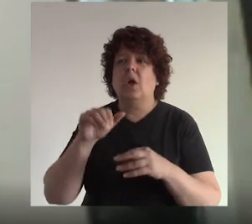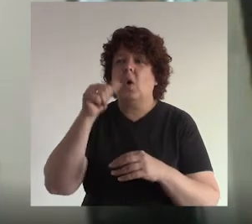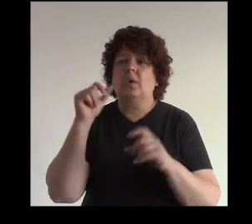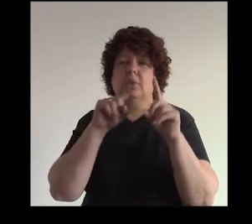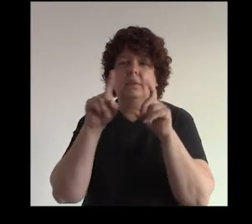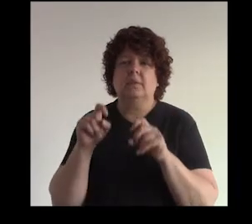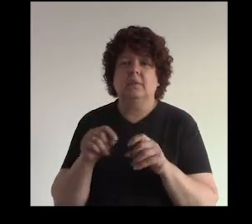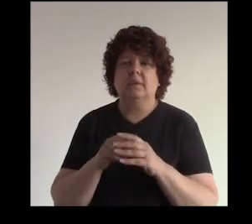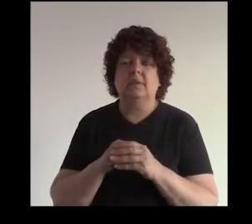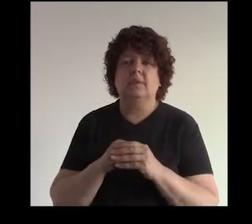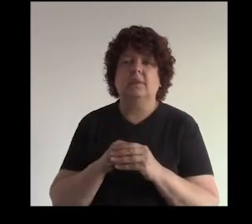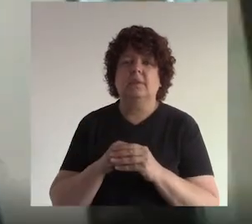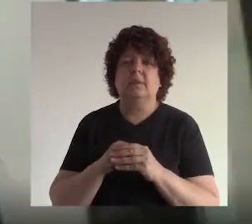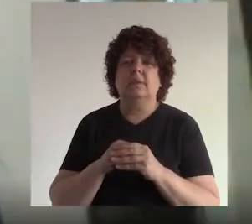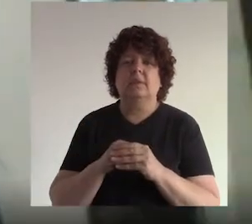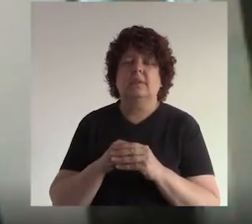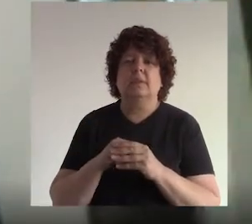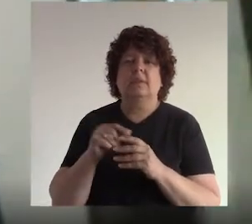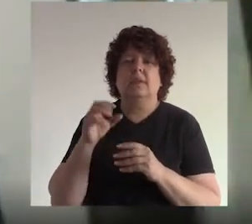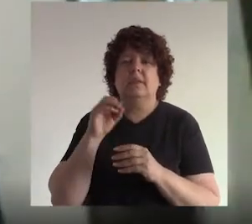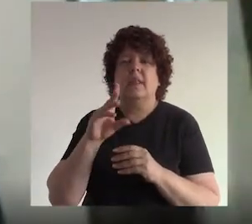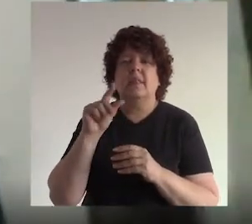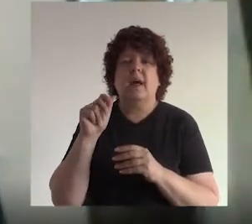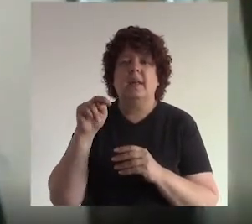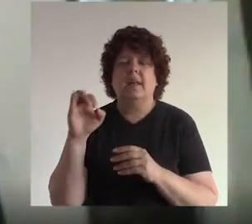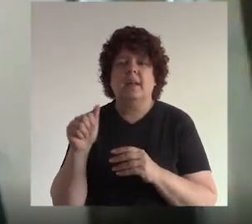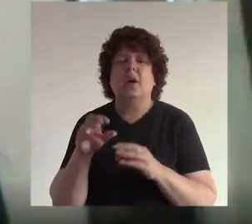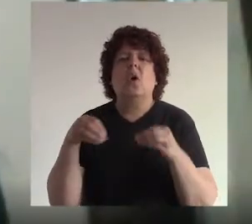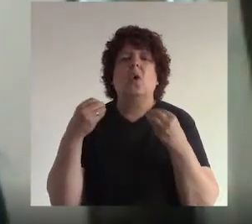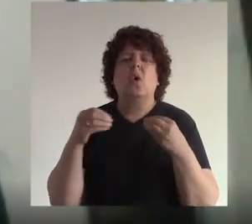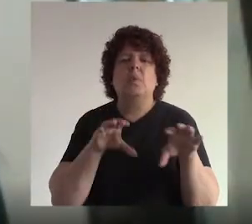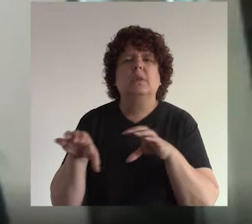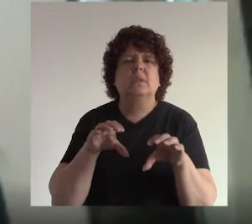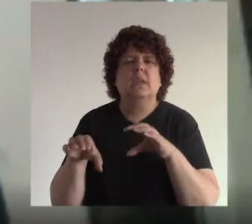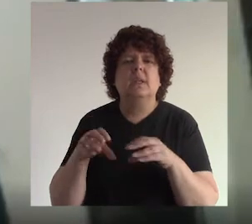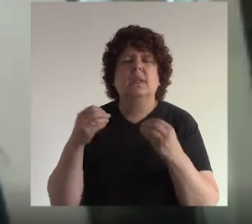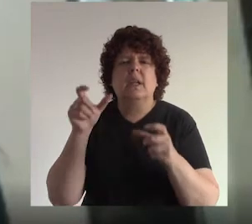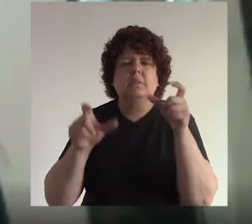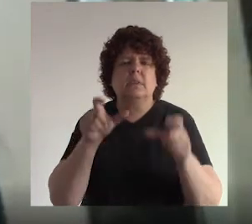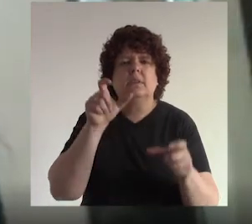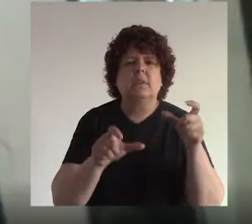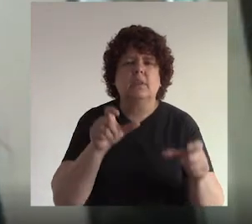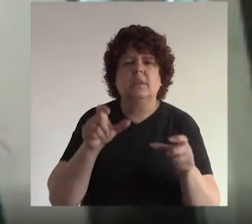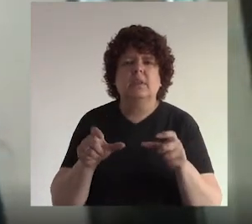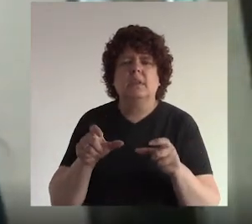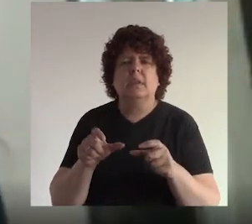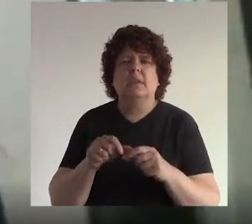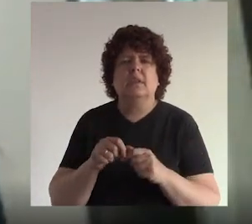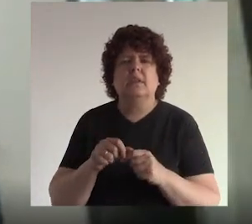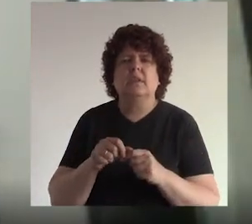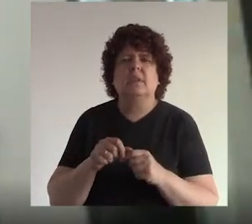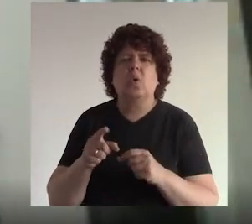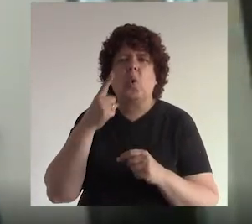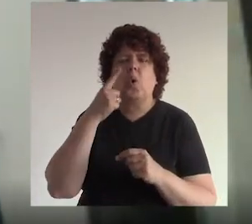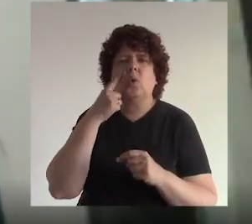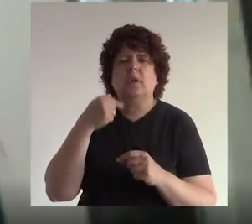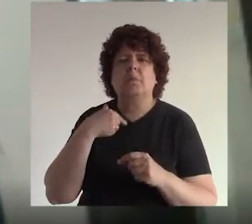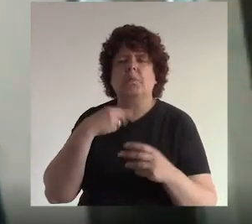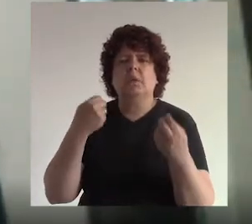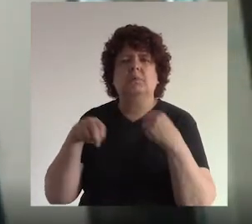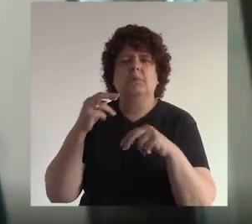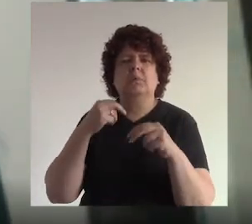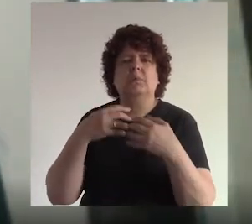felicidad